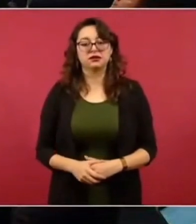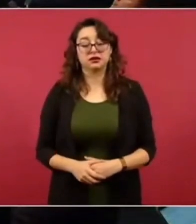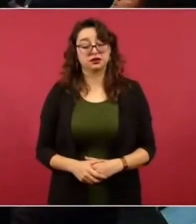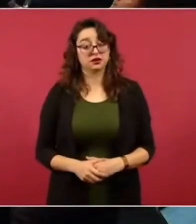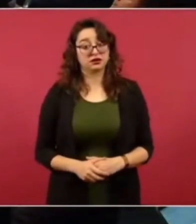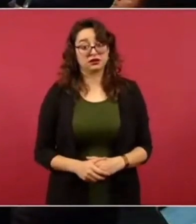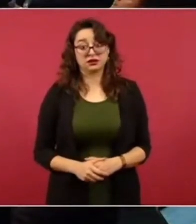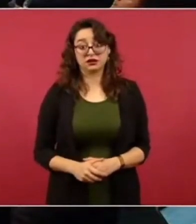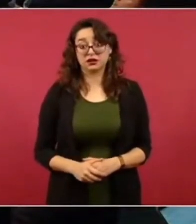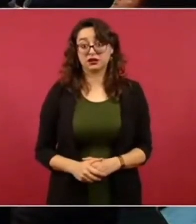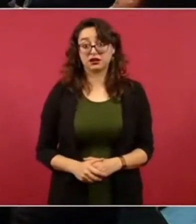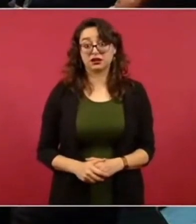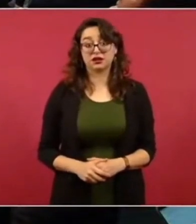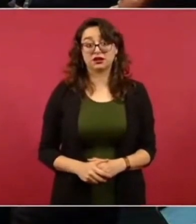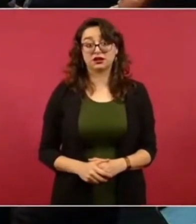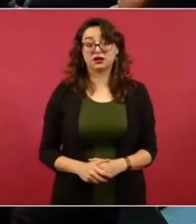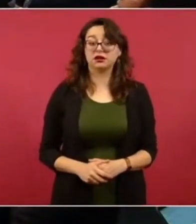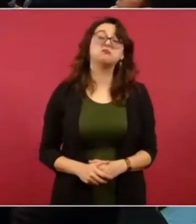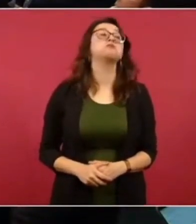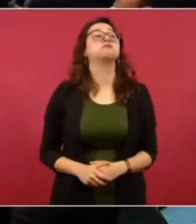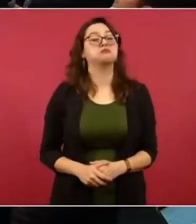firme con convicción. Bueno, ahora,